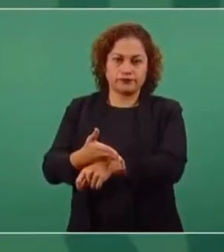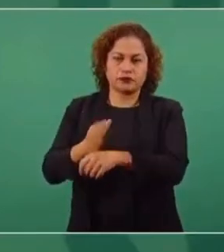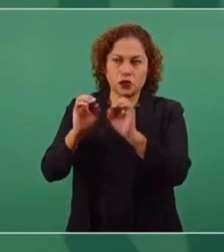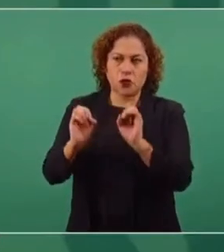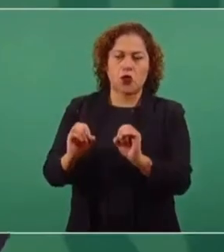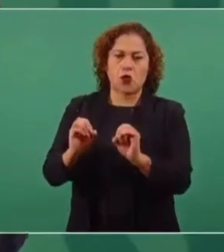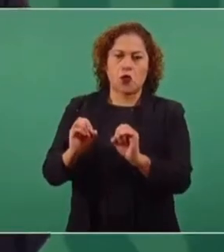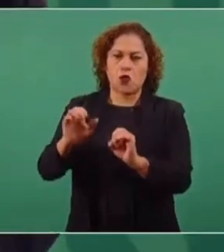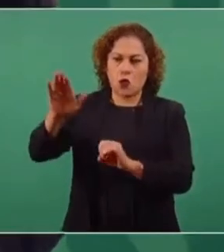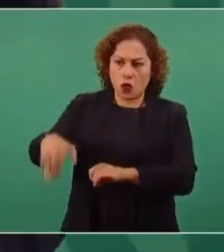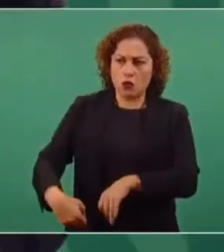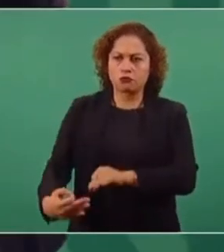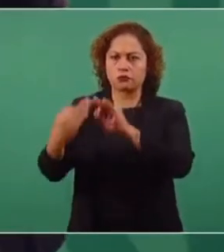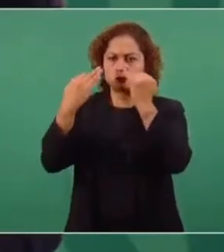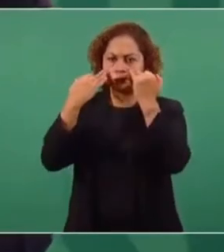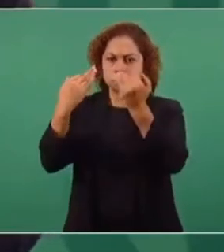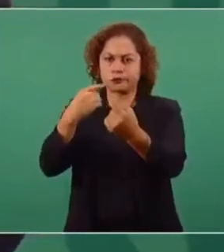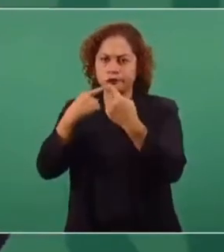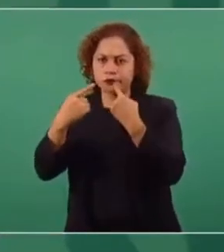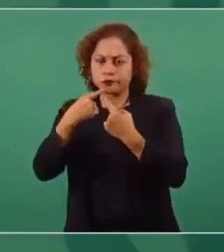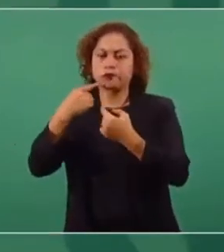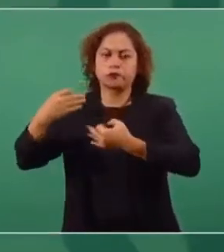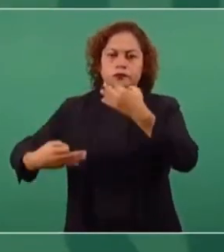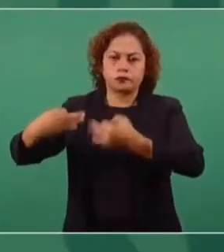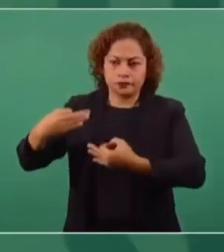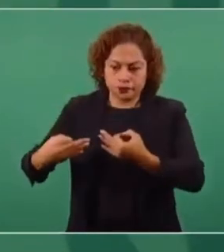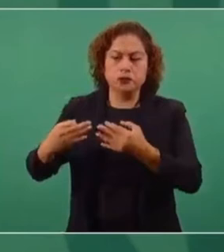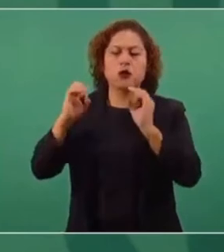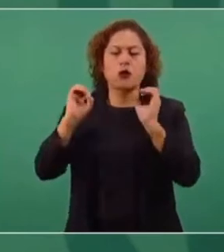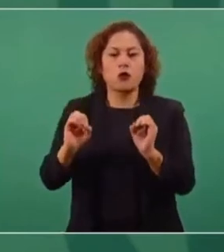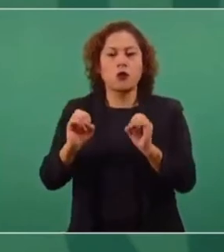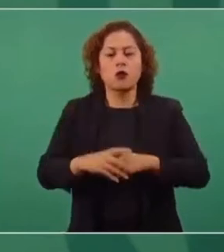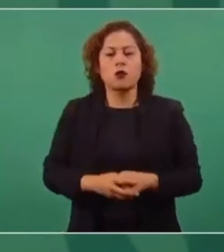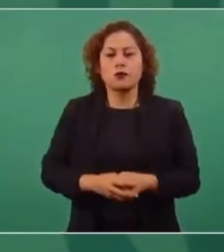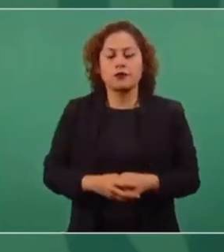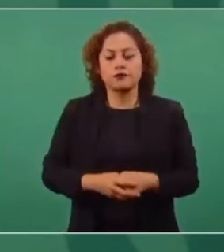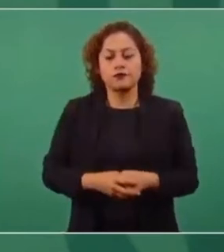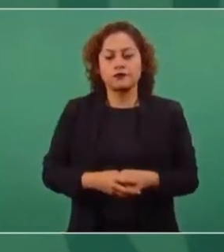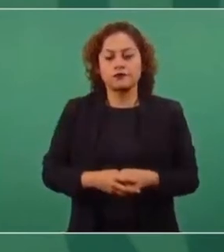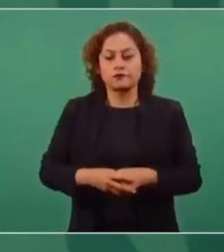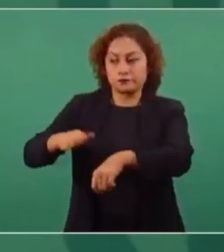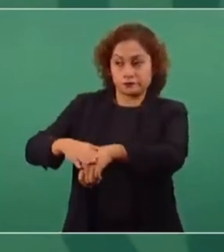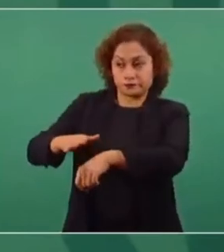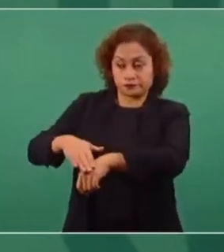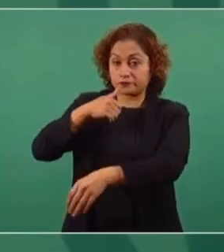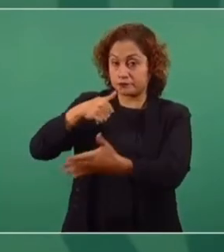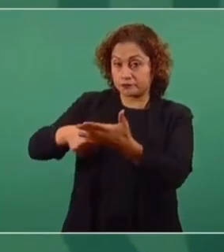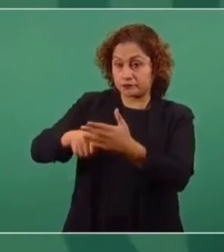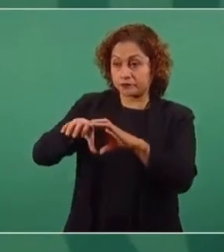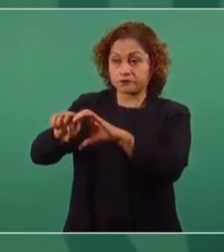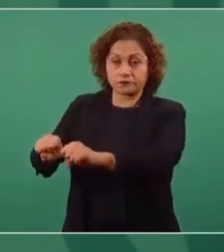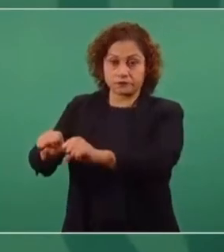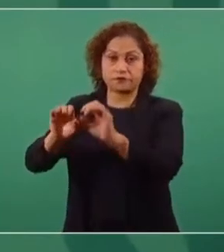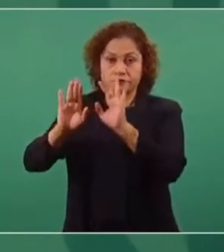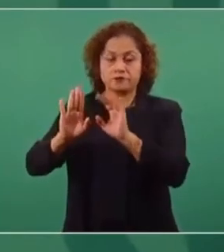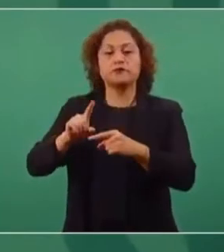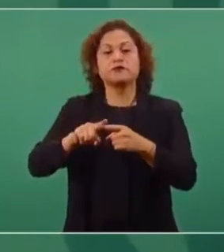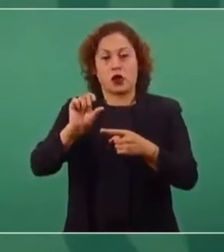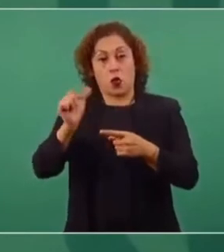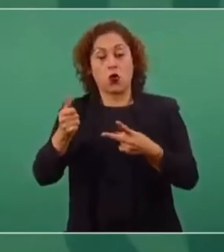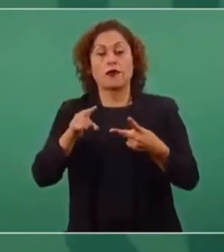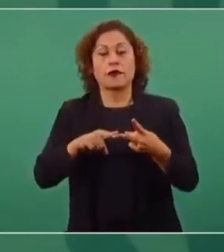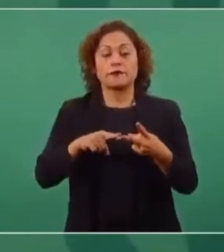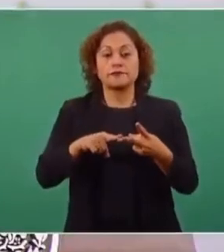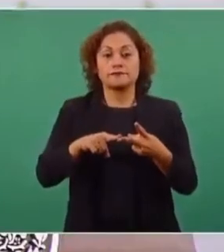a comparecer, que se presente o a solicitar la orden de aprehensión. La otra interpretación